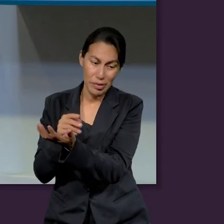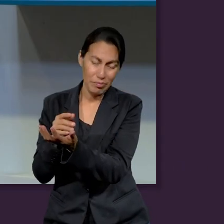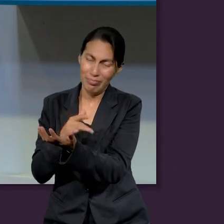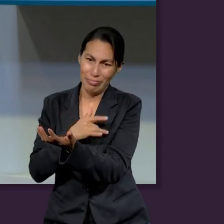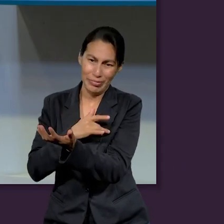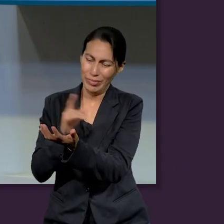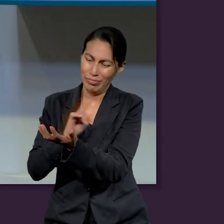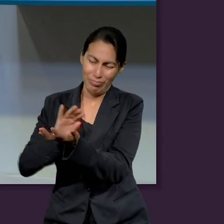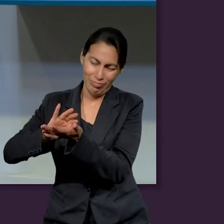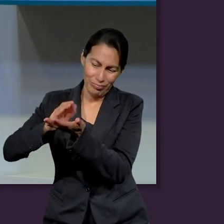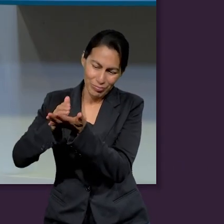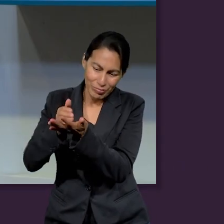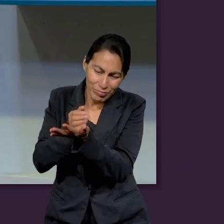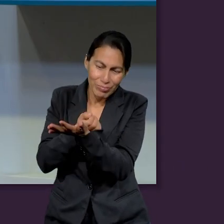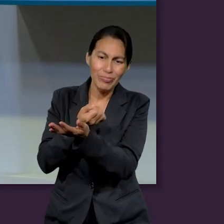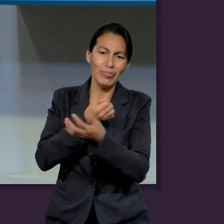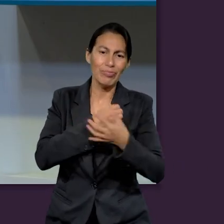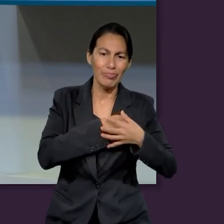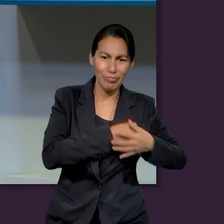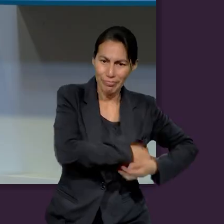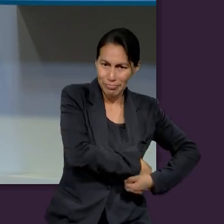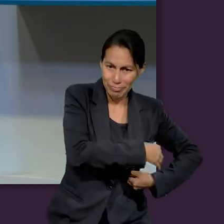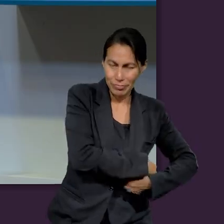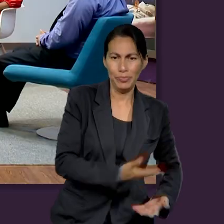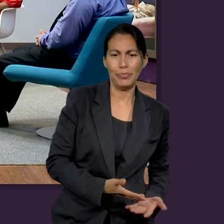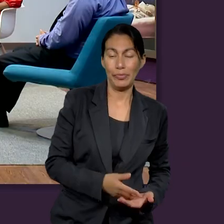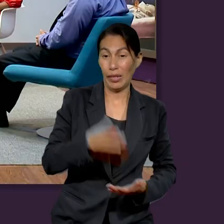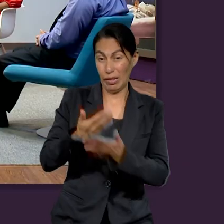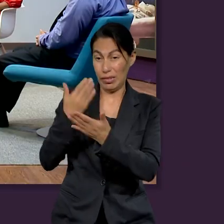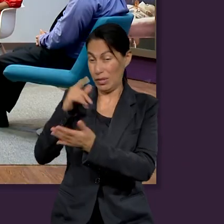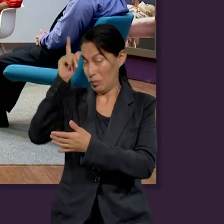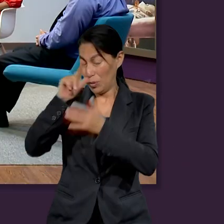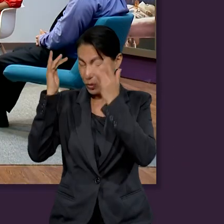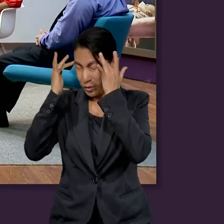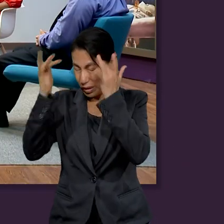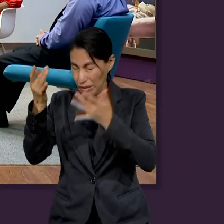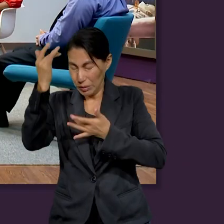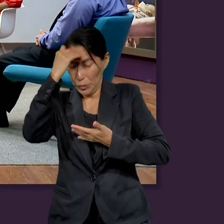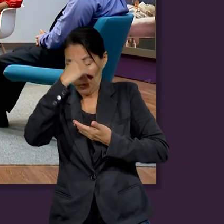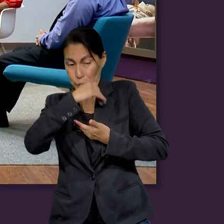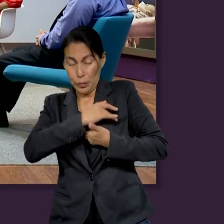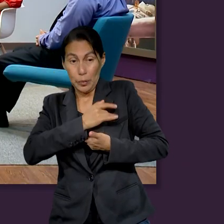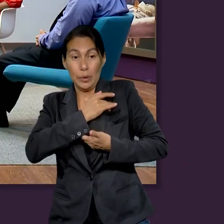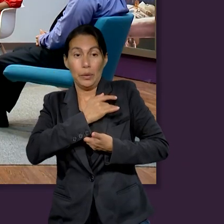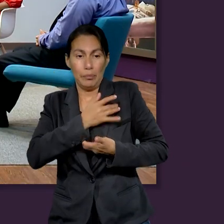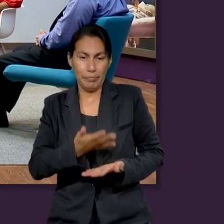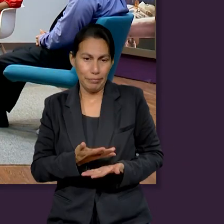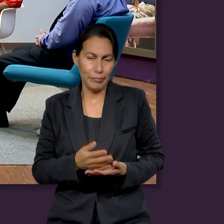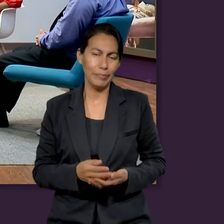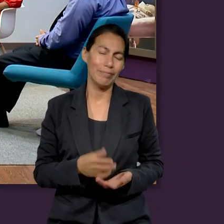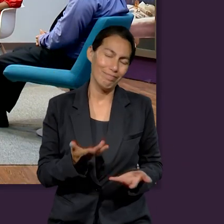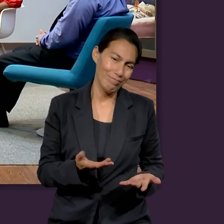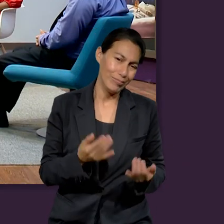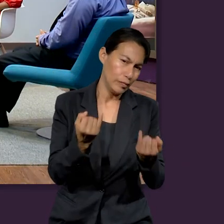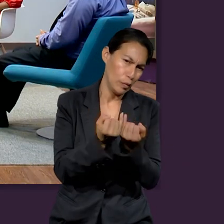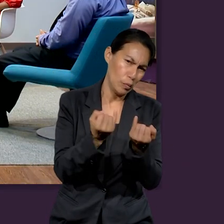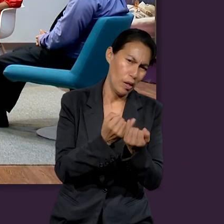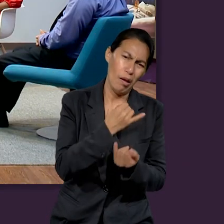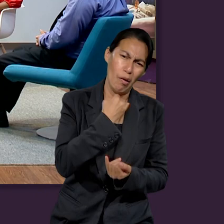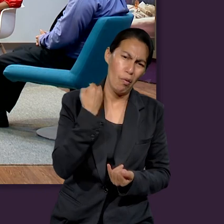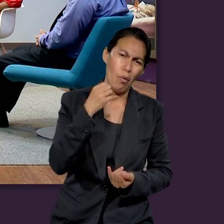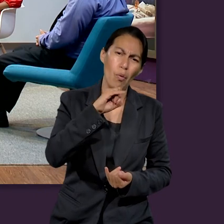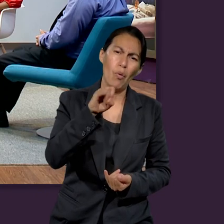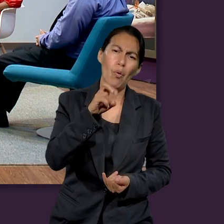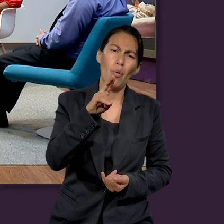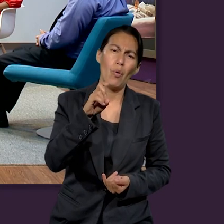dedicado a Dios, impulsados por el Espíritu Santo. Y hay algo muy similar a lo que sucedió con